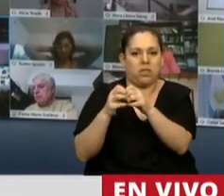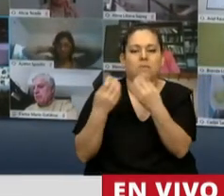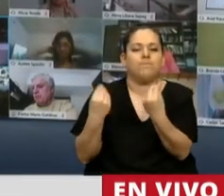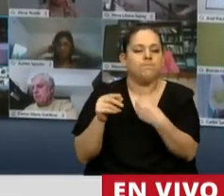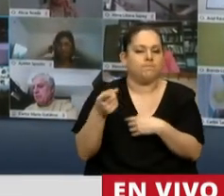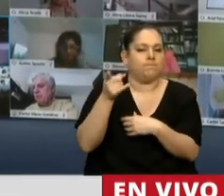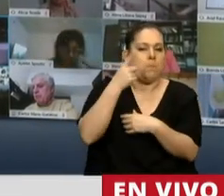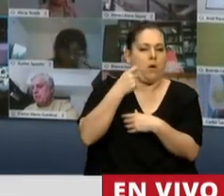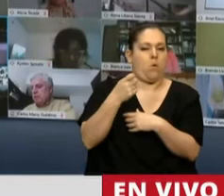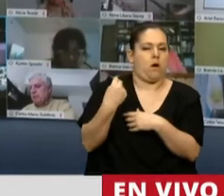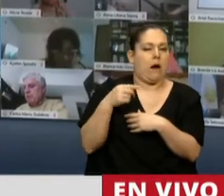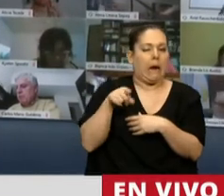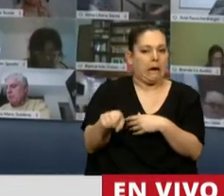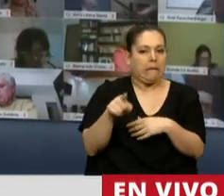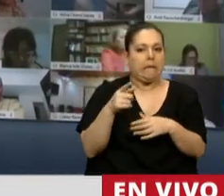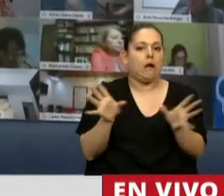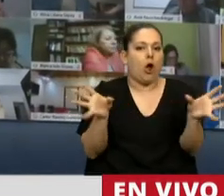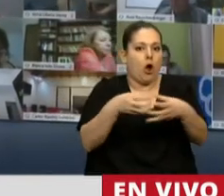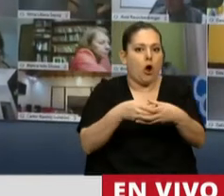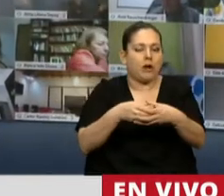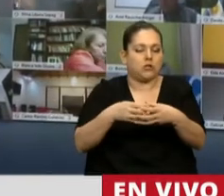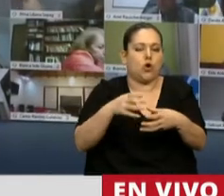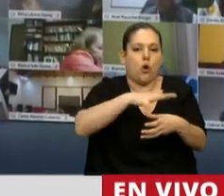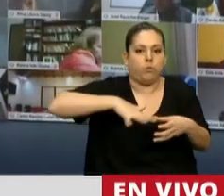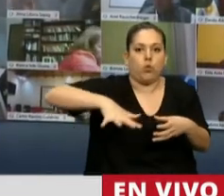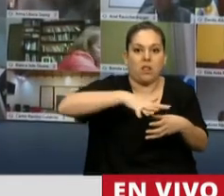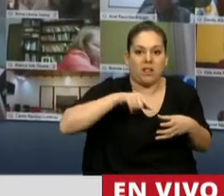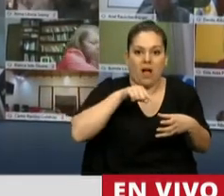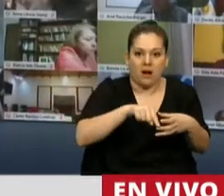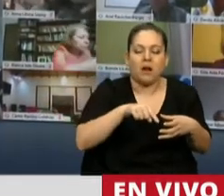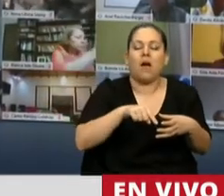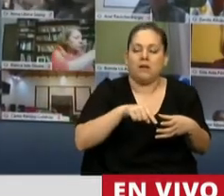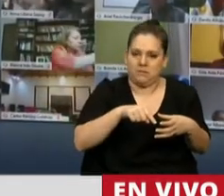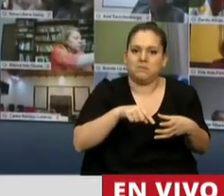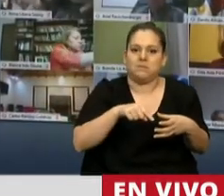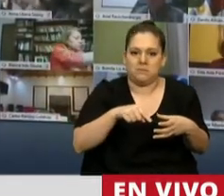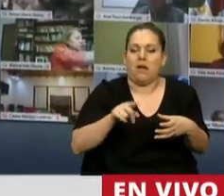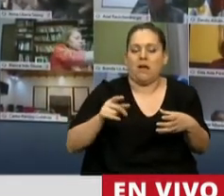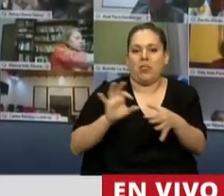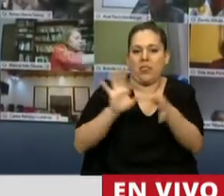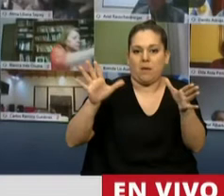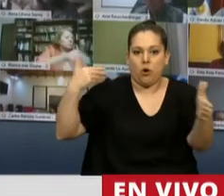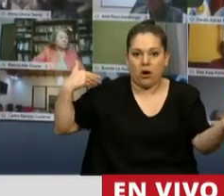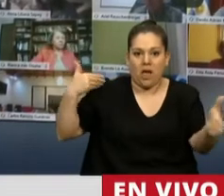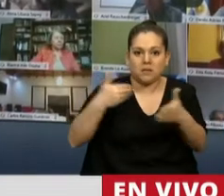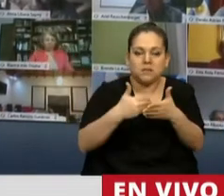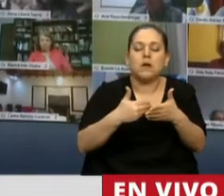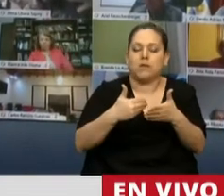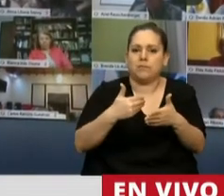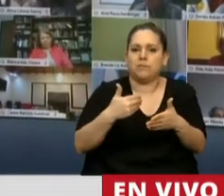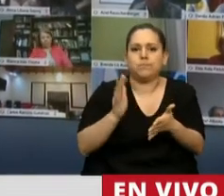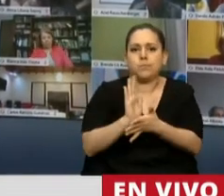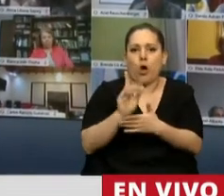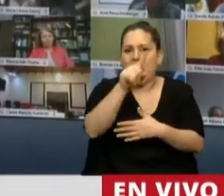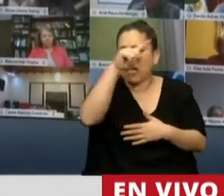pone en agenda aquella organización comunitaria que vino a saldar a lo largo de la democracia la ausencia